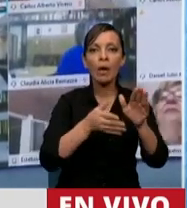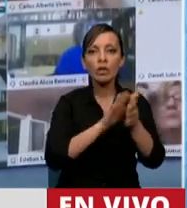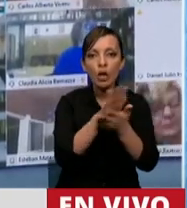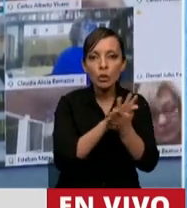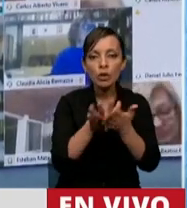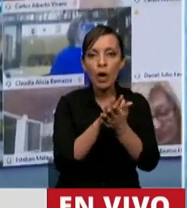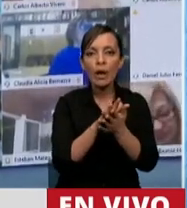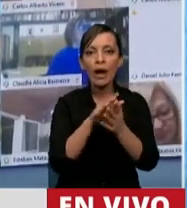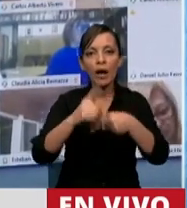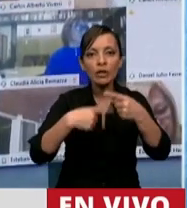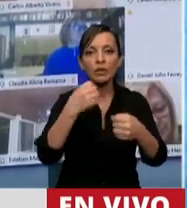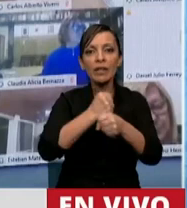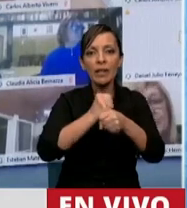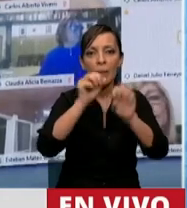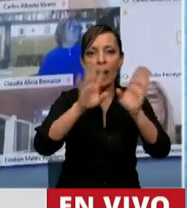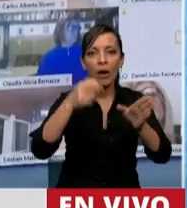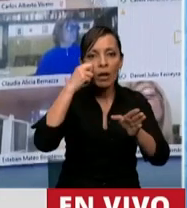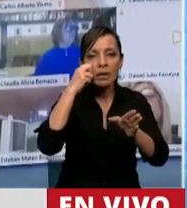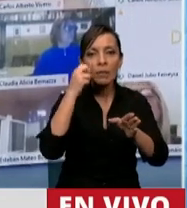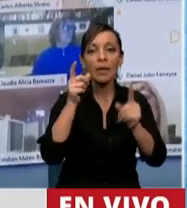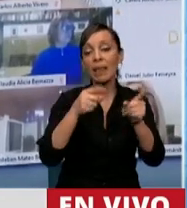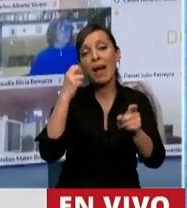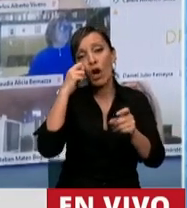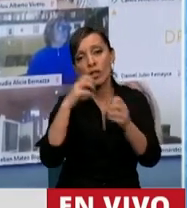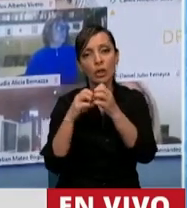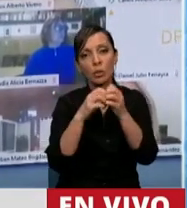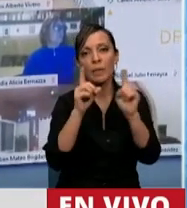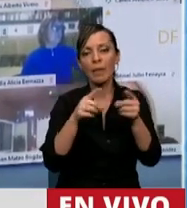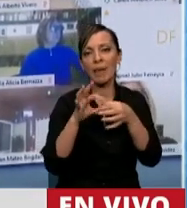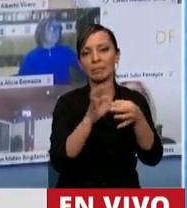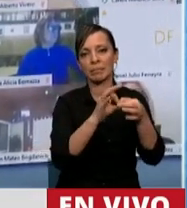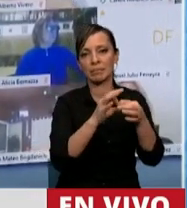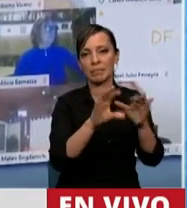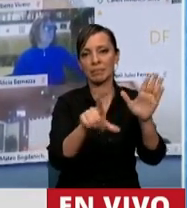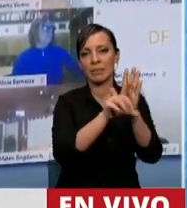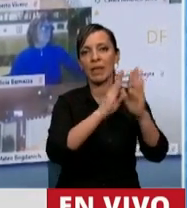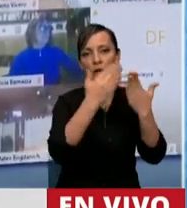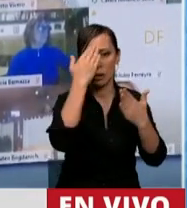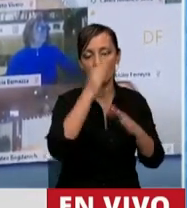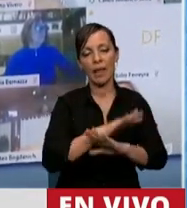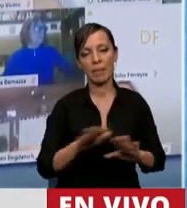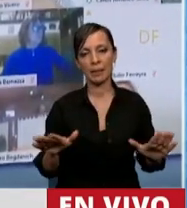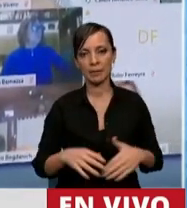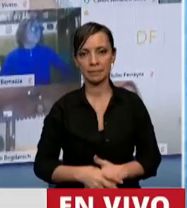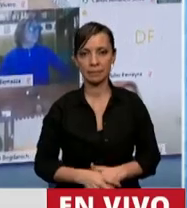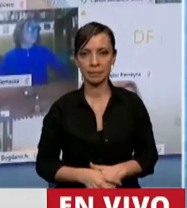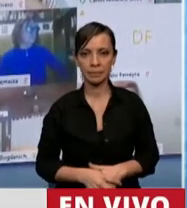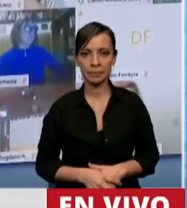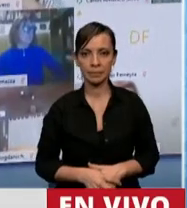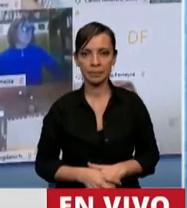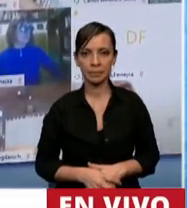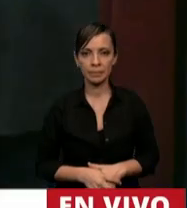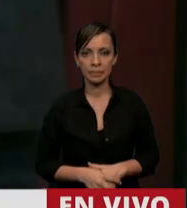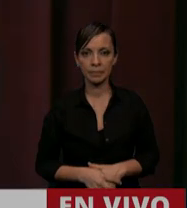funcionamiento que además de que el Congreso discuta, sea legal y sea constitucional. Nada más, Presidente. Muchas gracias.